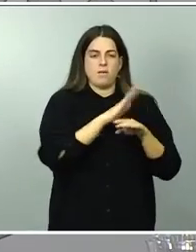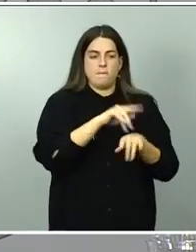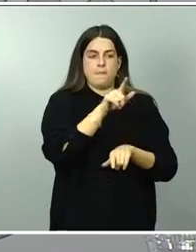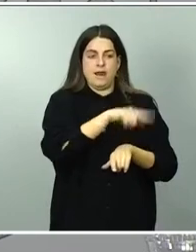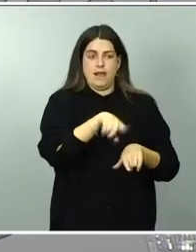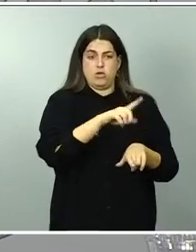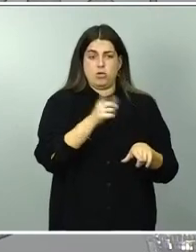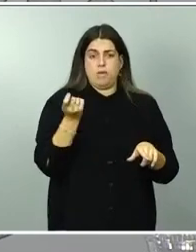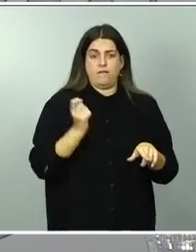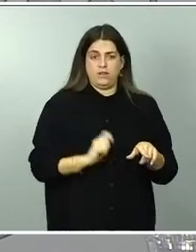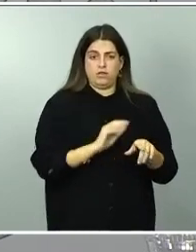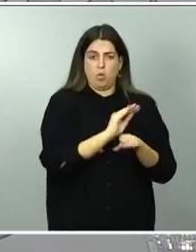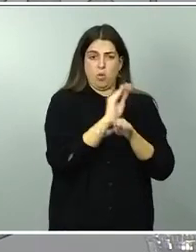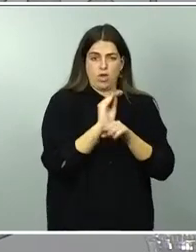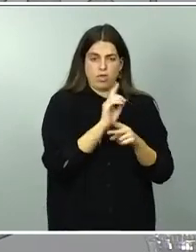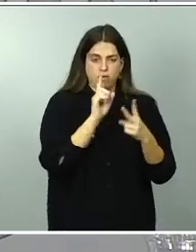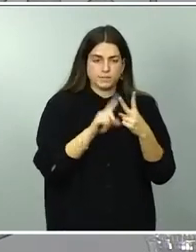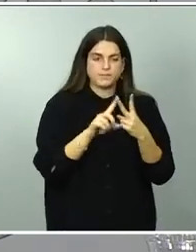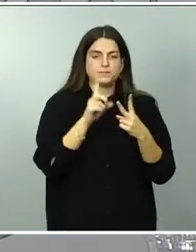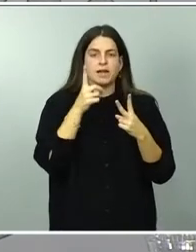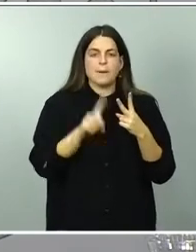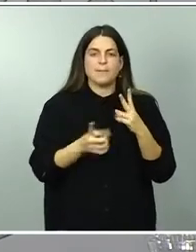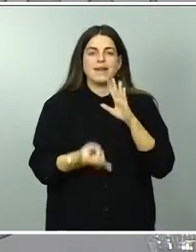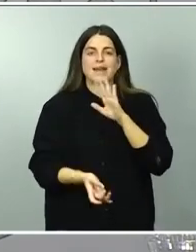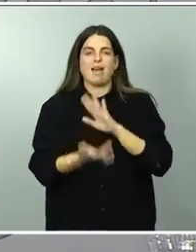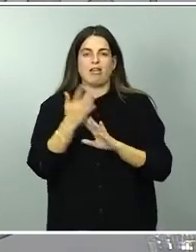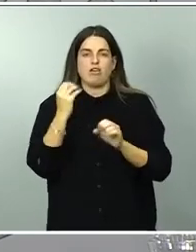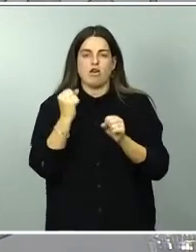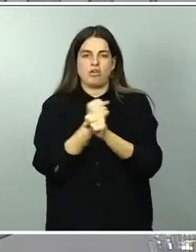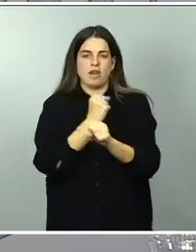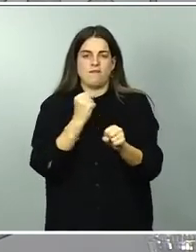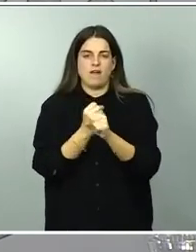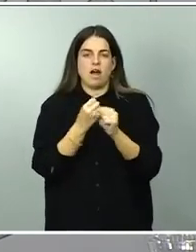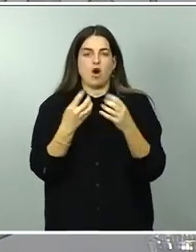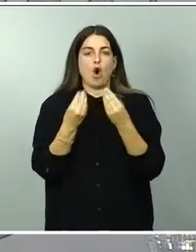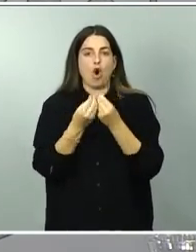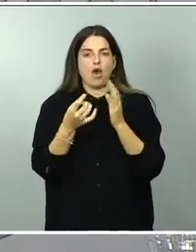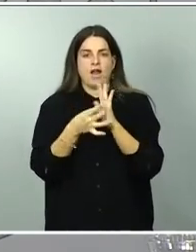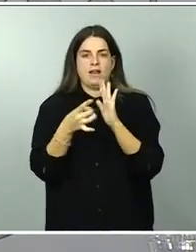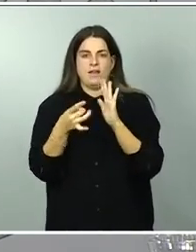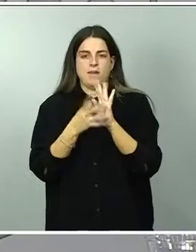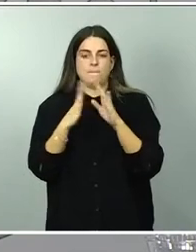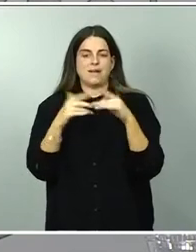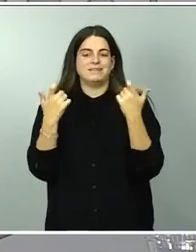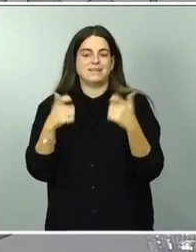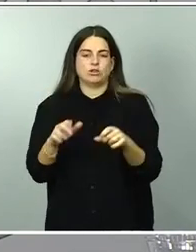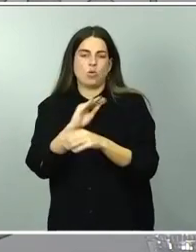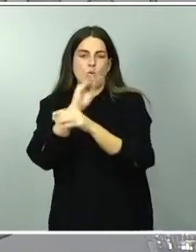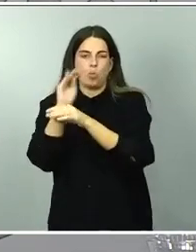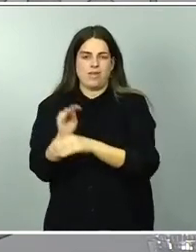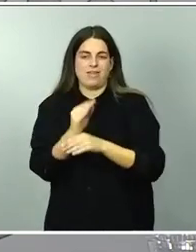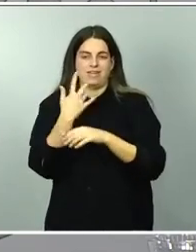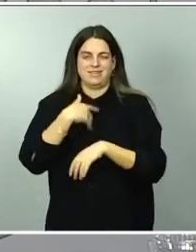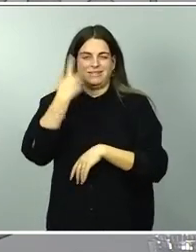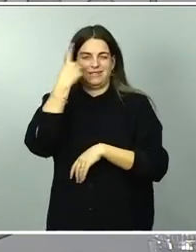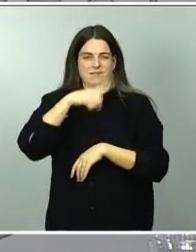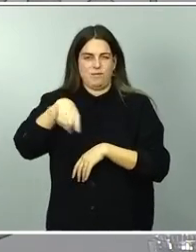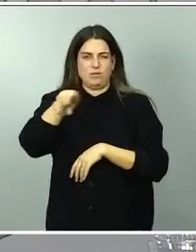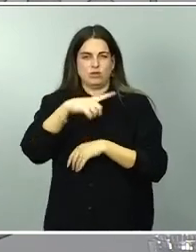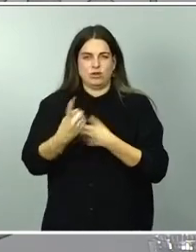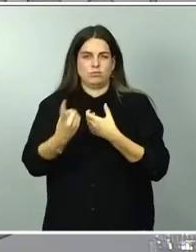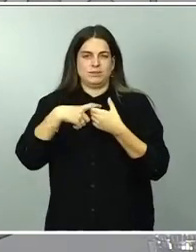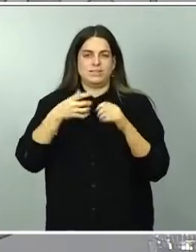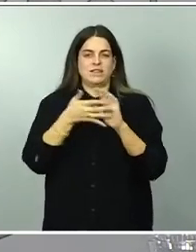En segundo lugar, también la creación de empleo de calidad en el sector de los cuidados, que saben ustedes que también forma parte de uno de los planes